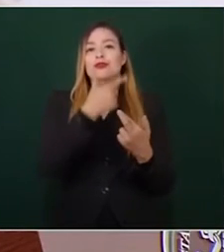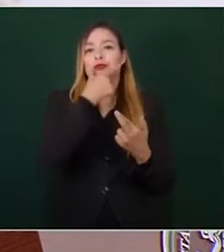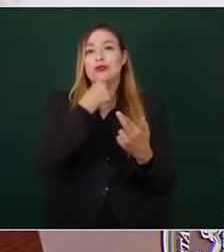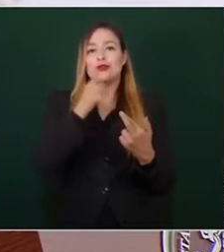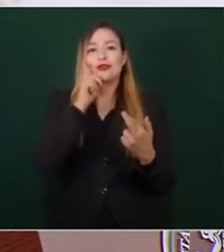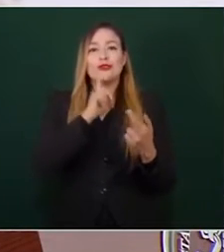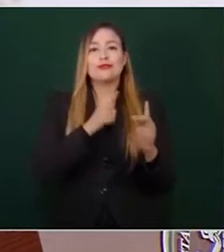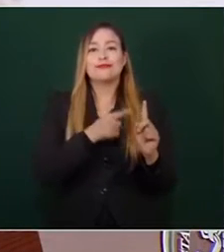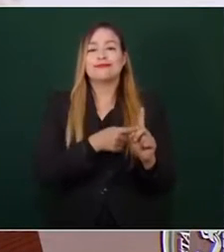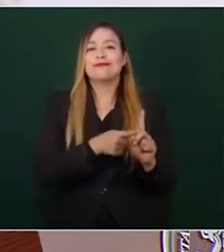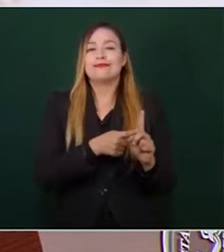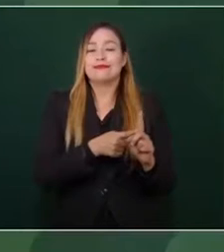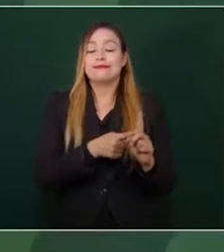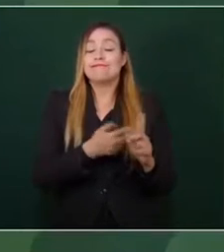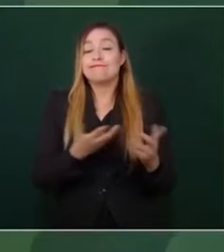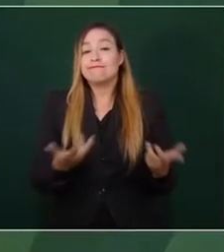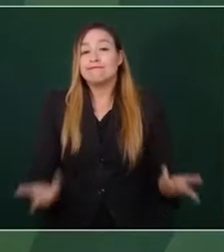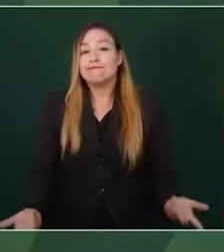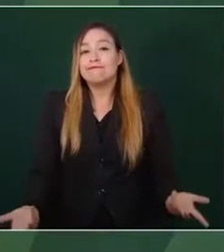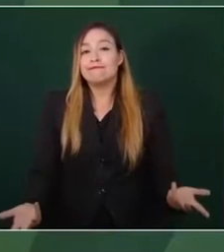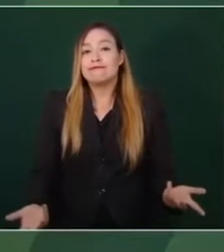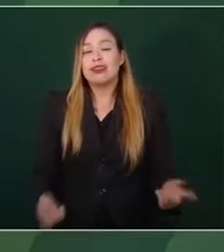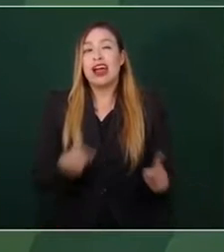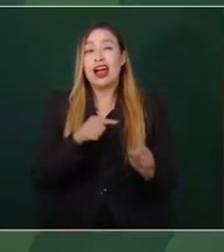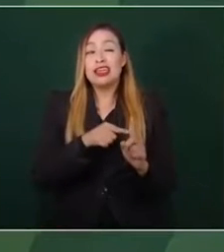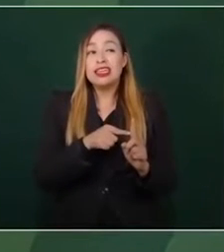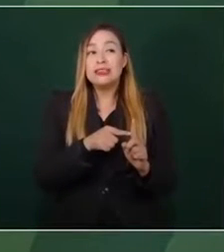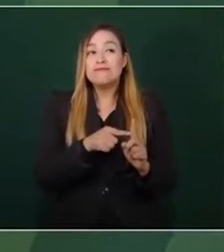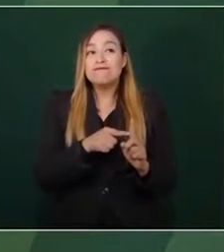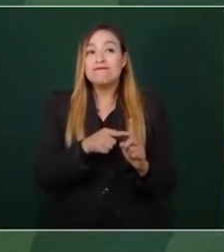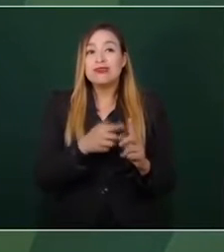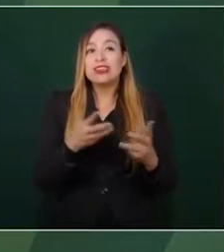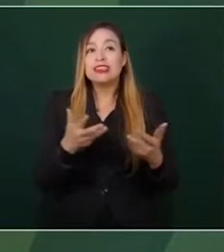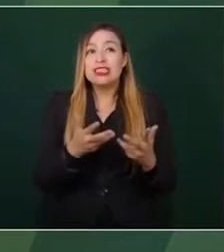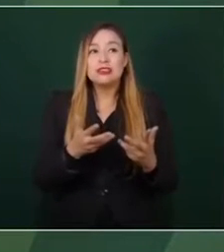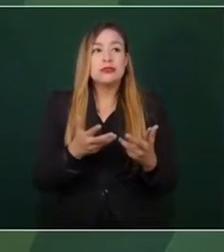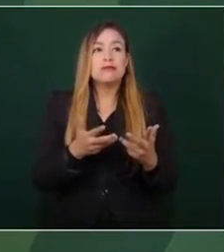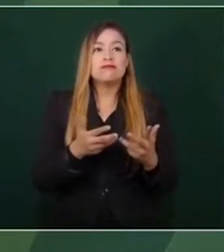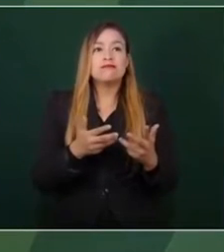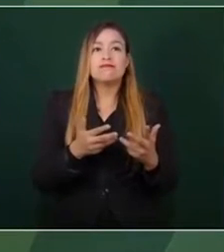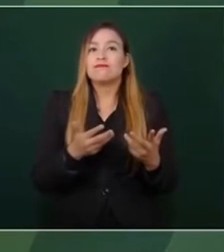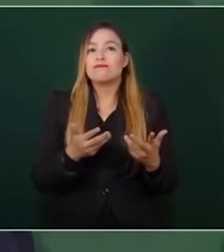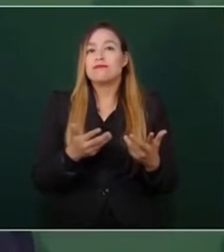Se actuó de manera muy ruin.